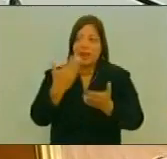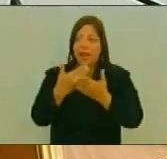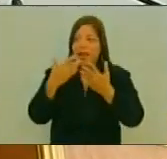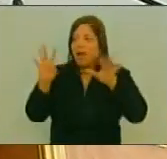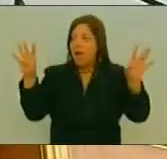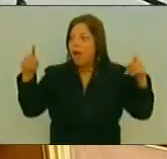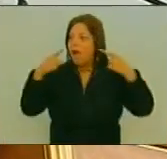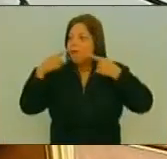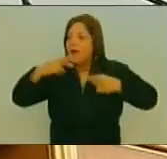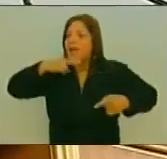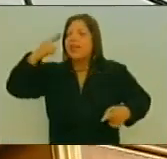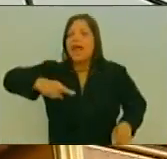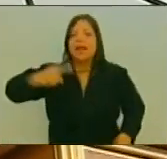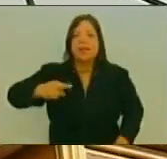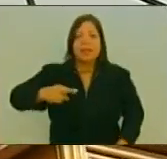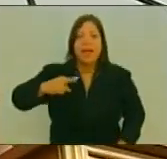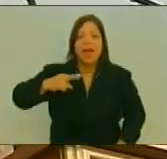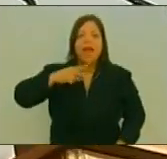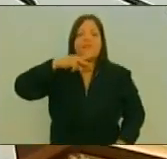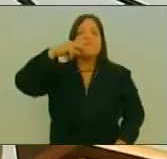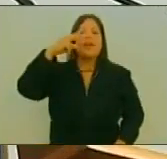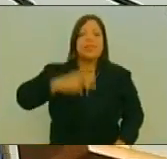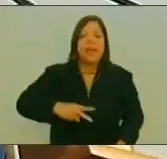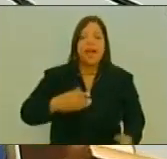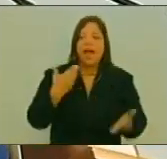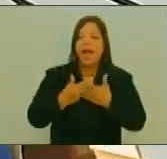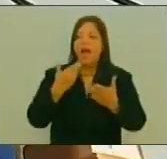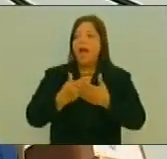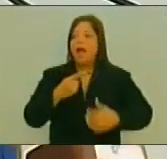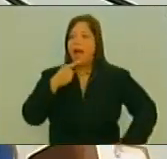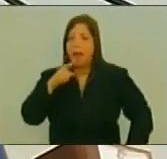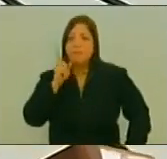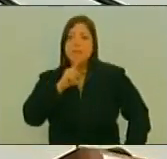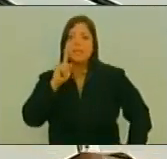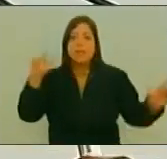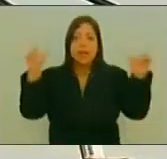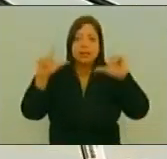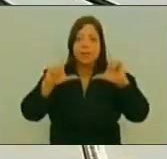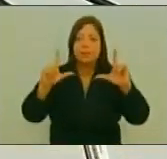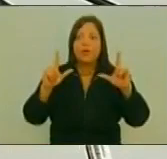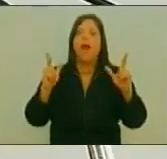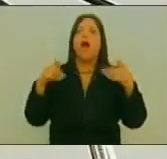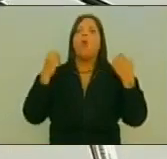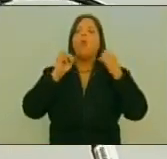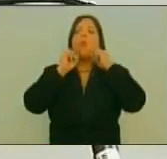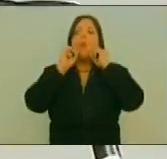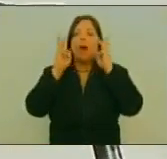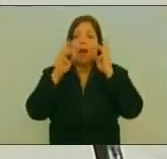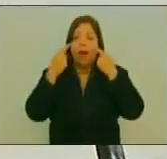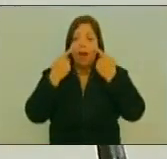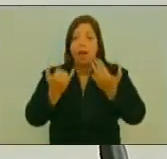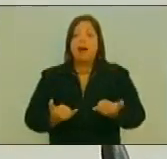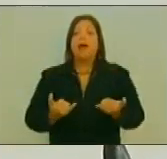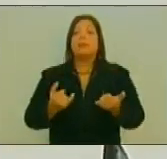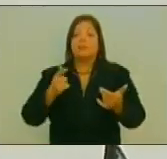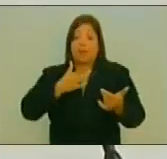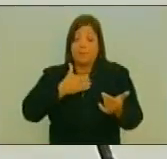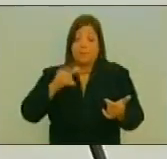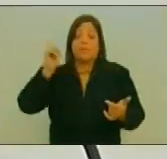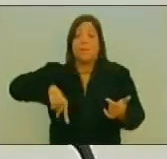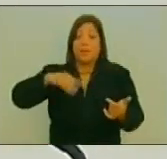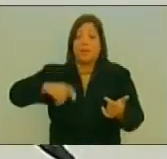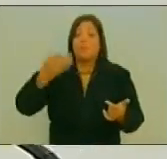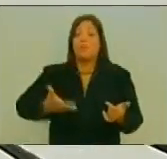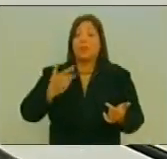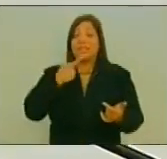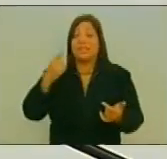La realidad nuestra Nuestra verdad Lo que nosotros Tenemos que mostrarle Al mundo Pero también Hay que decir Que